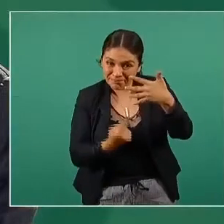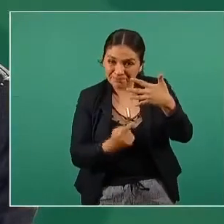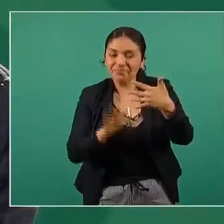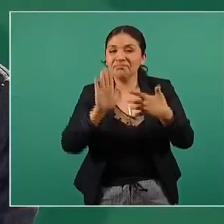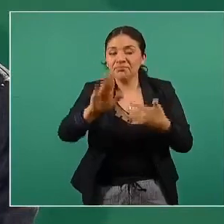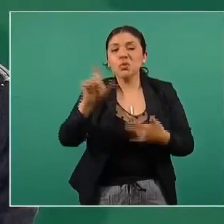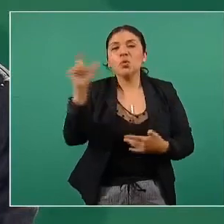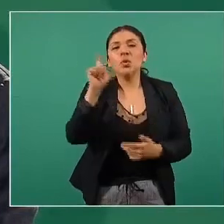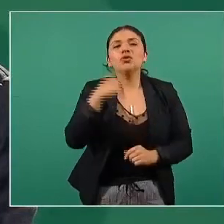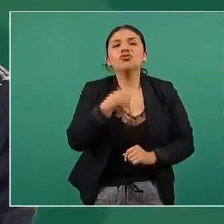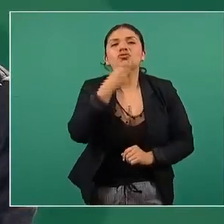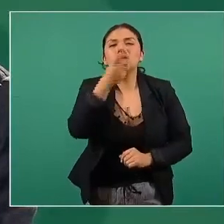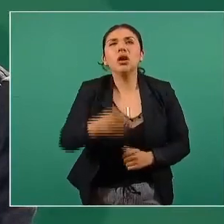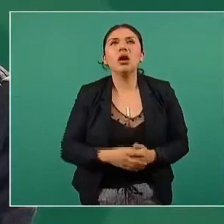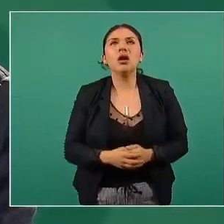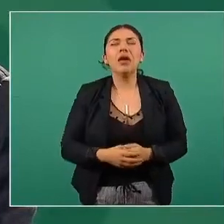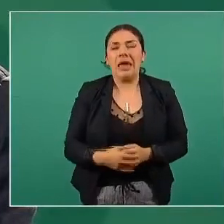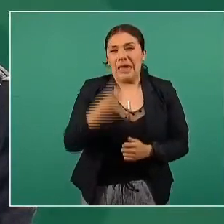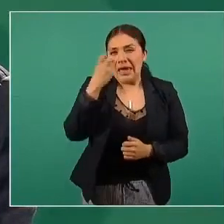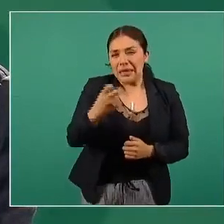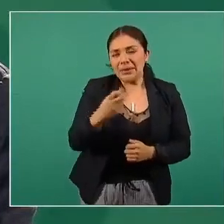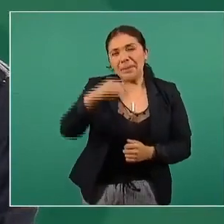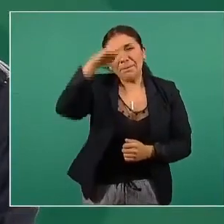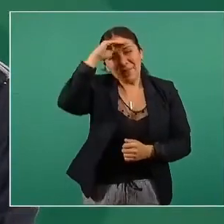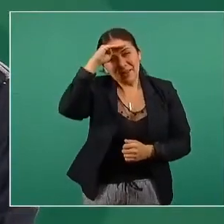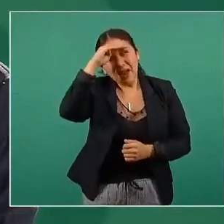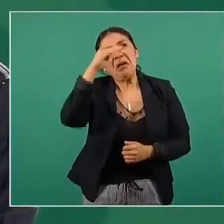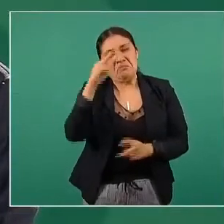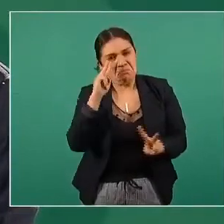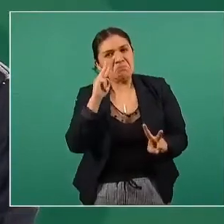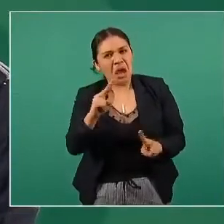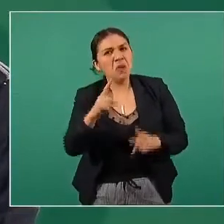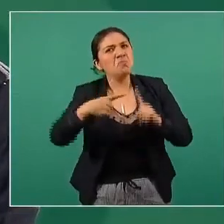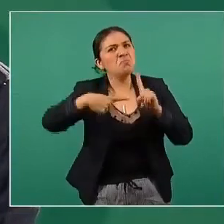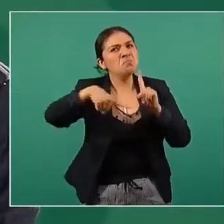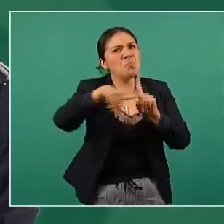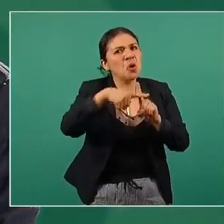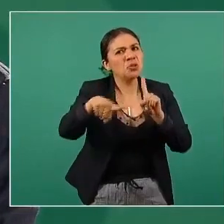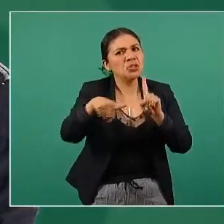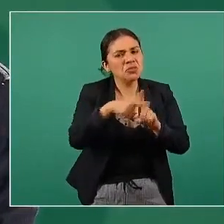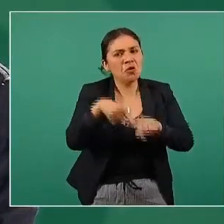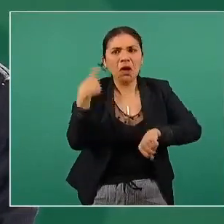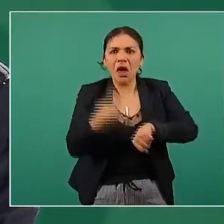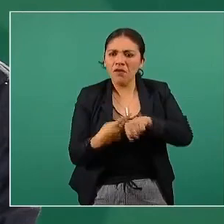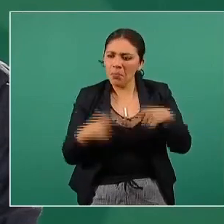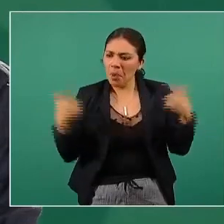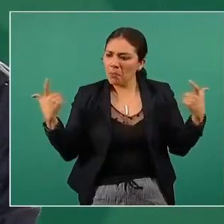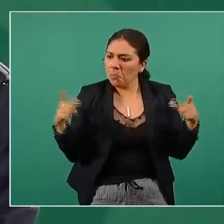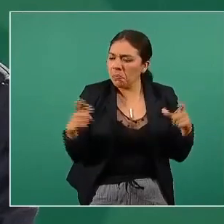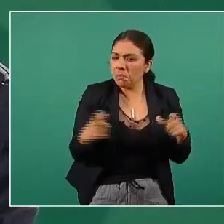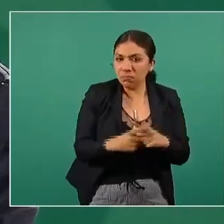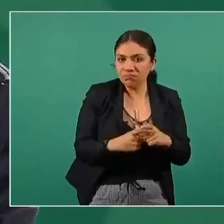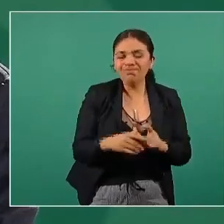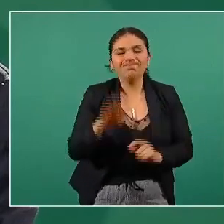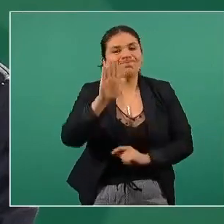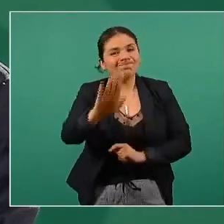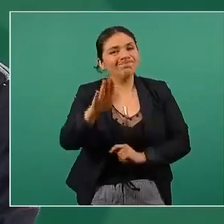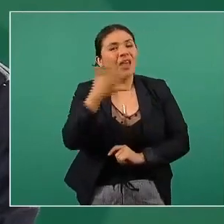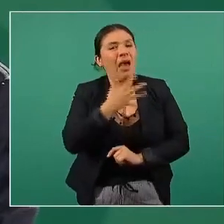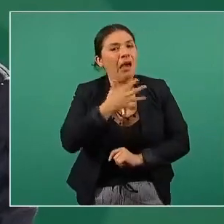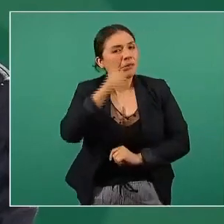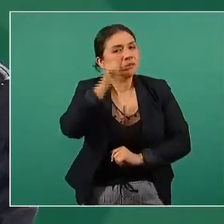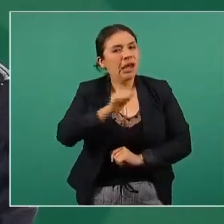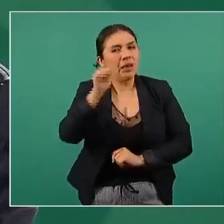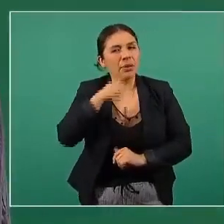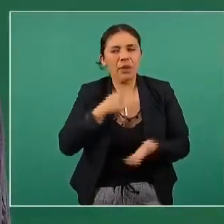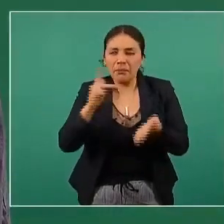cuando decimos sobre este lado esperanzador de una epidemia en reducción, hemos dejado en claro, y